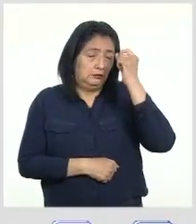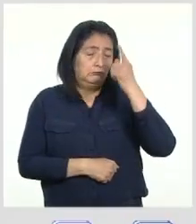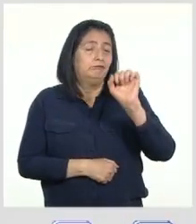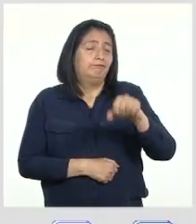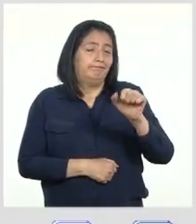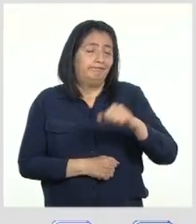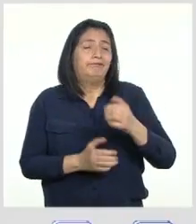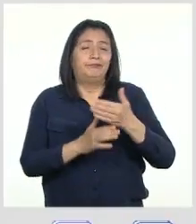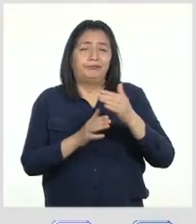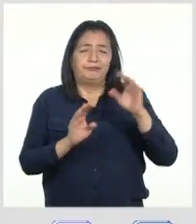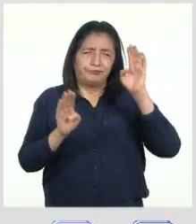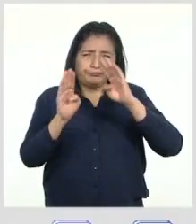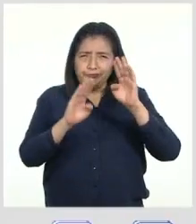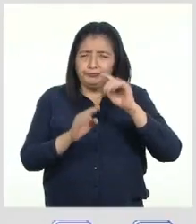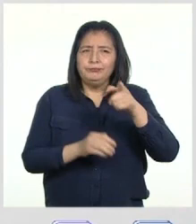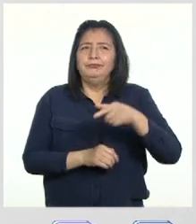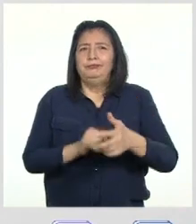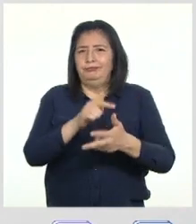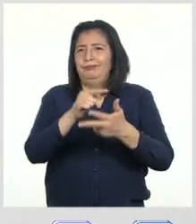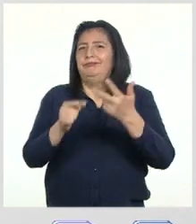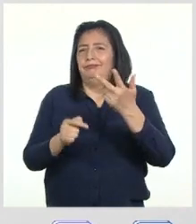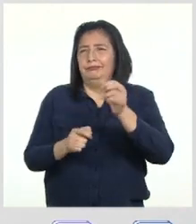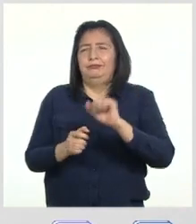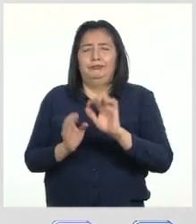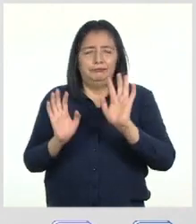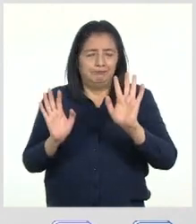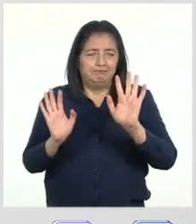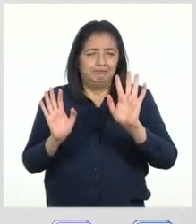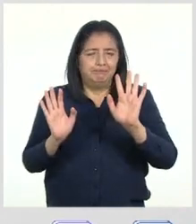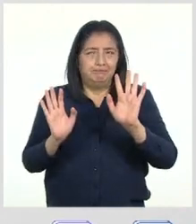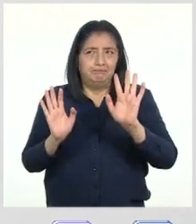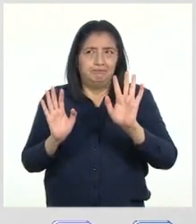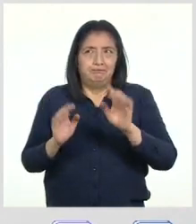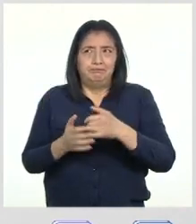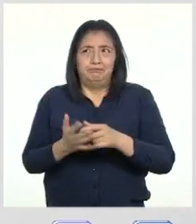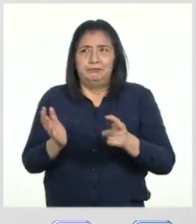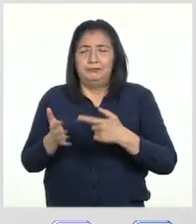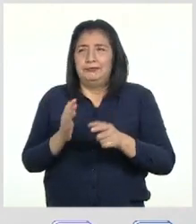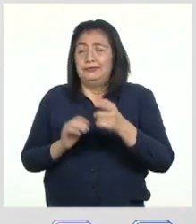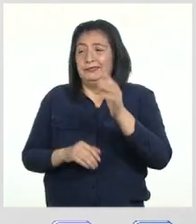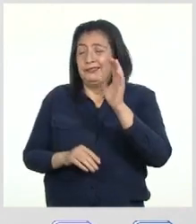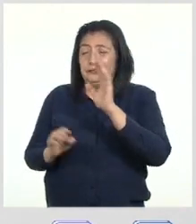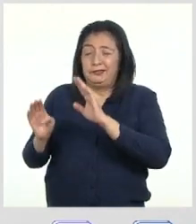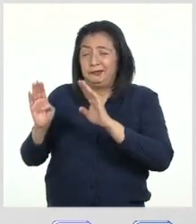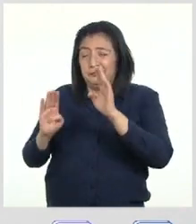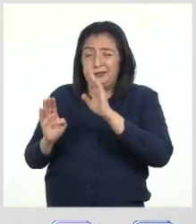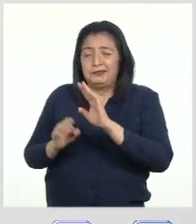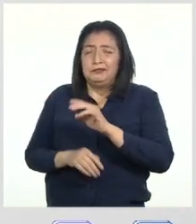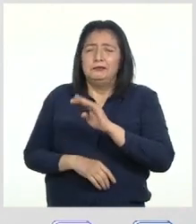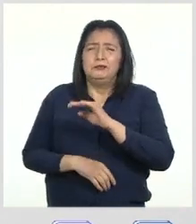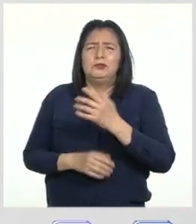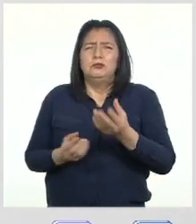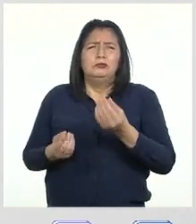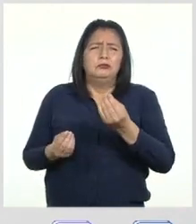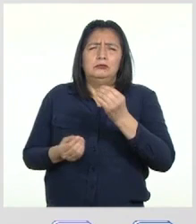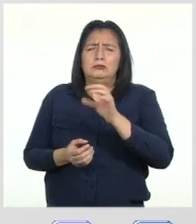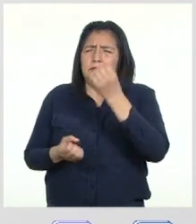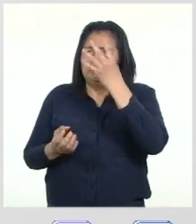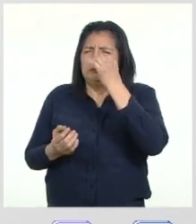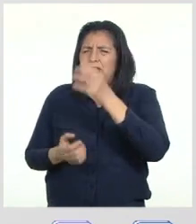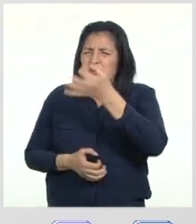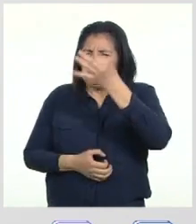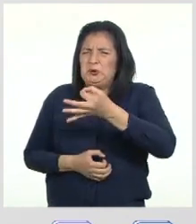preocupaciones, Andy, Nicole y Patty Veamos Patricia y Nicole están preocupadas por saber cómo seleccionar solo información